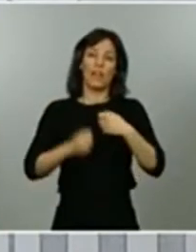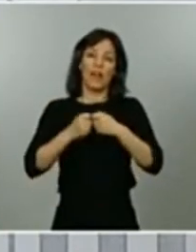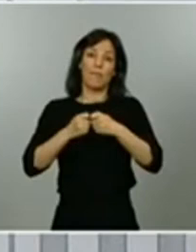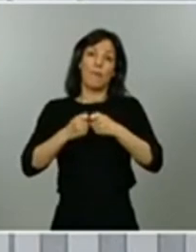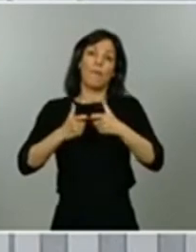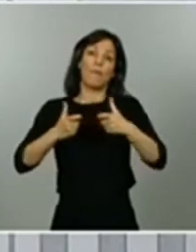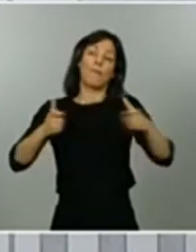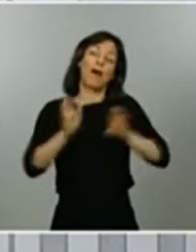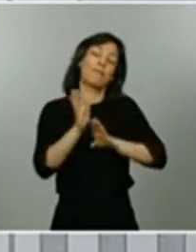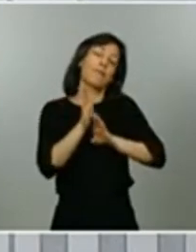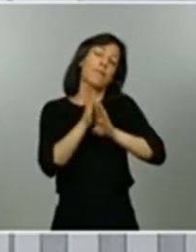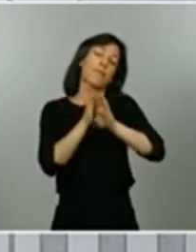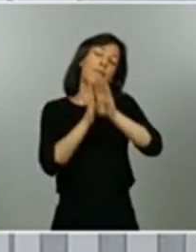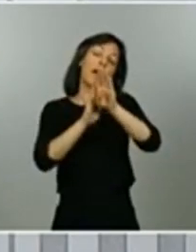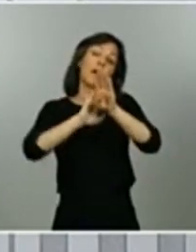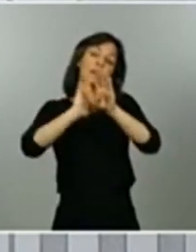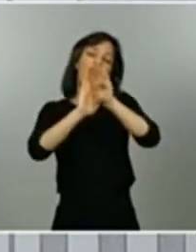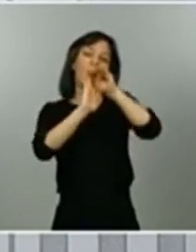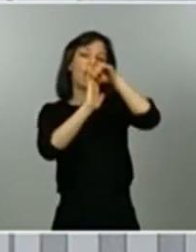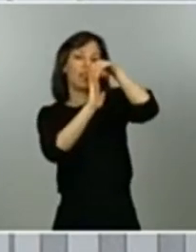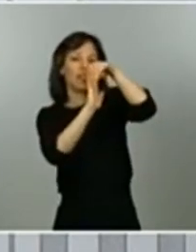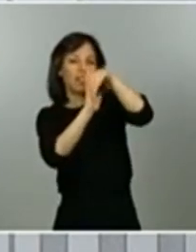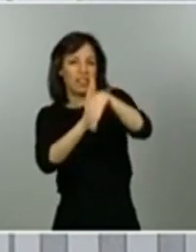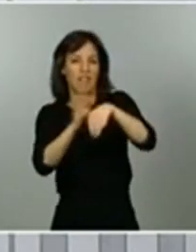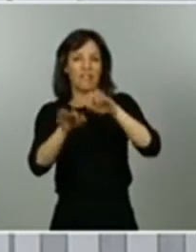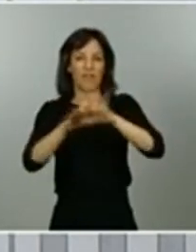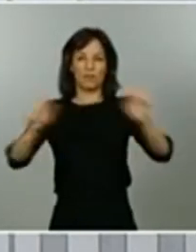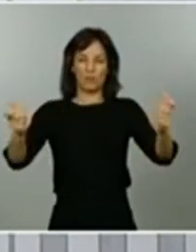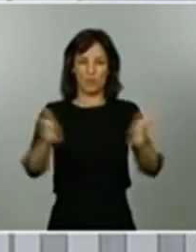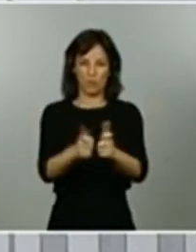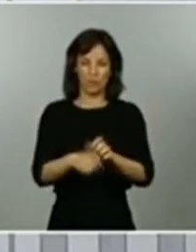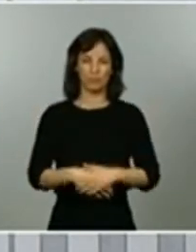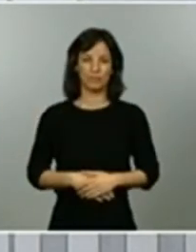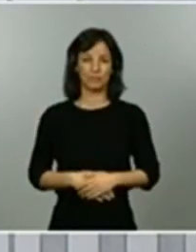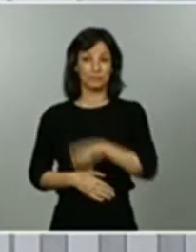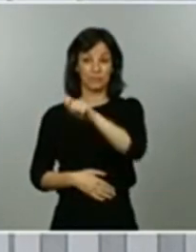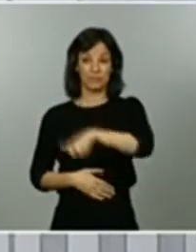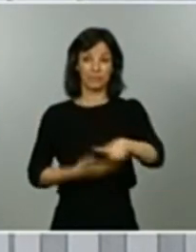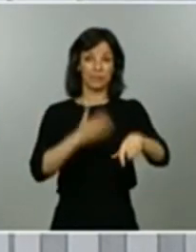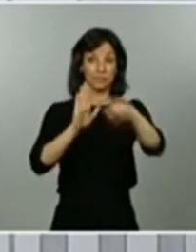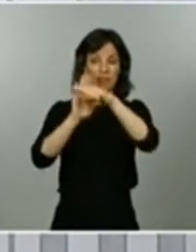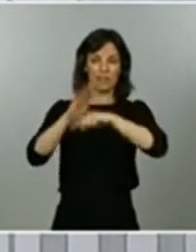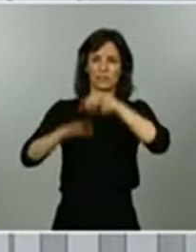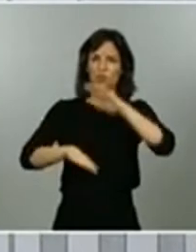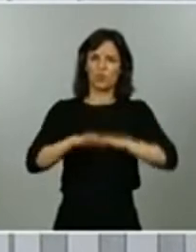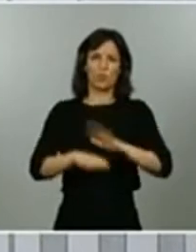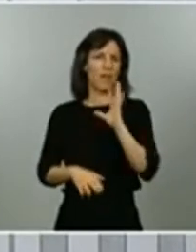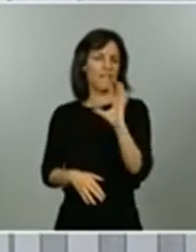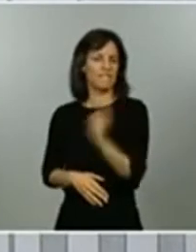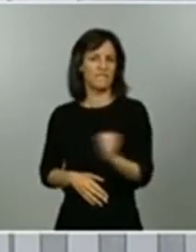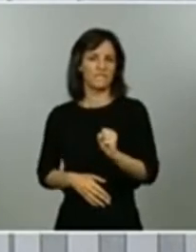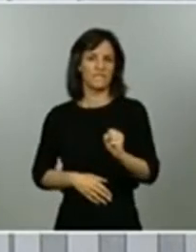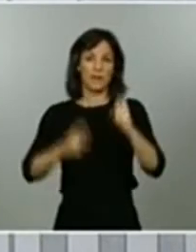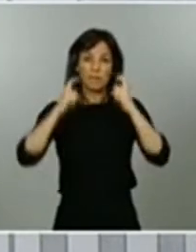a este ejemplar cumplimiento de medidas por parte de los ciudadanos y al esfuerzo de los profesionales sanitarios, podemos